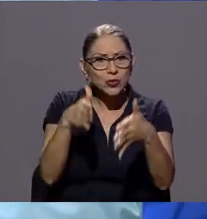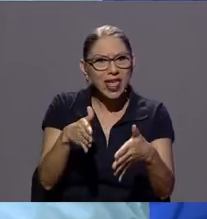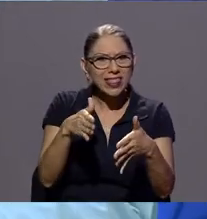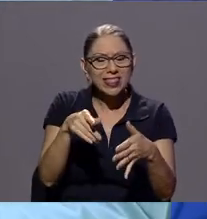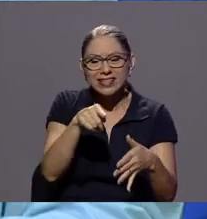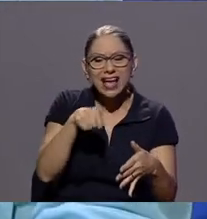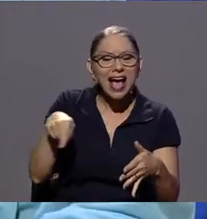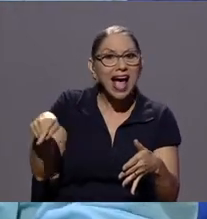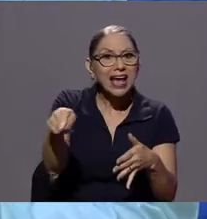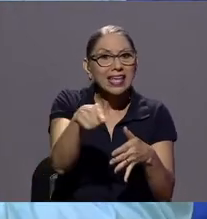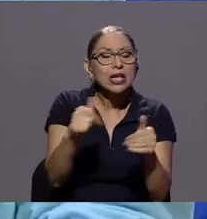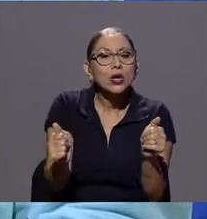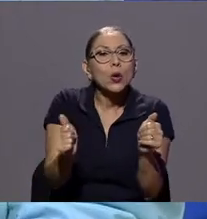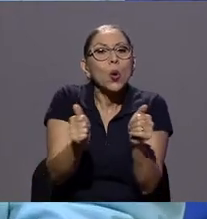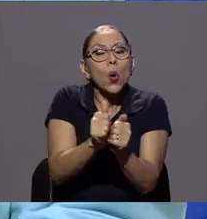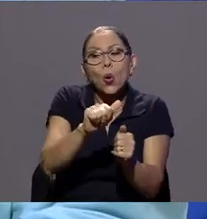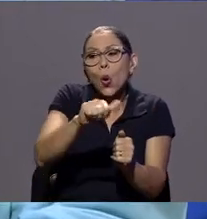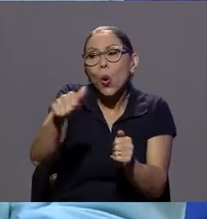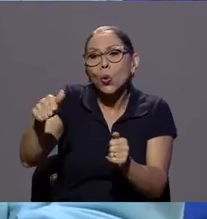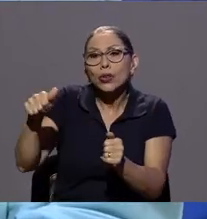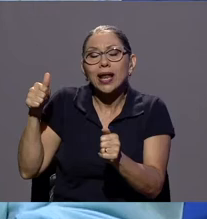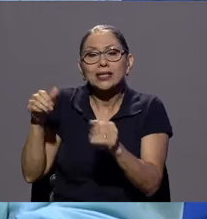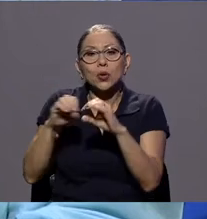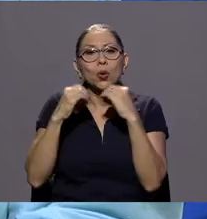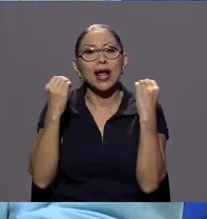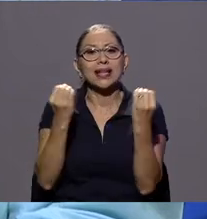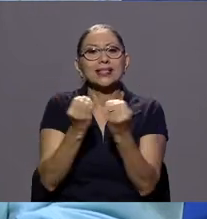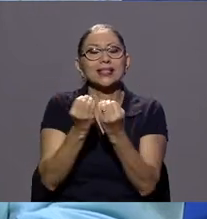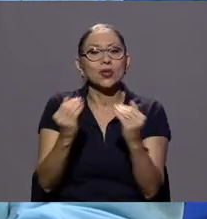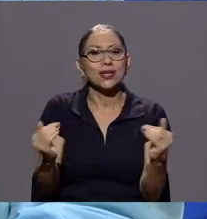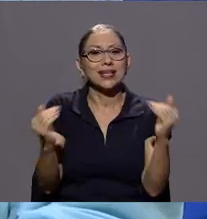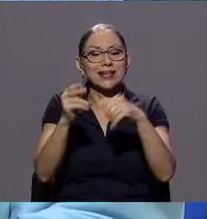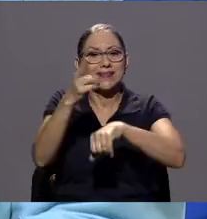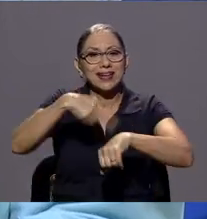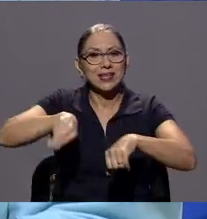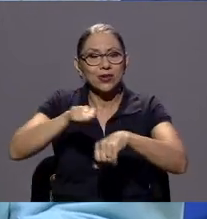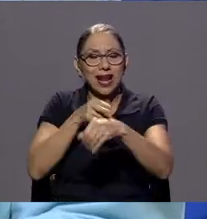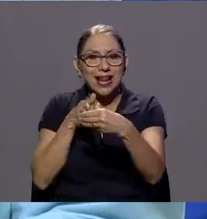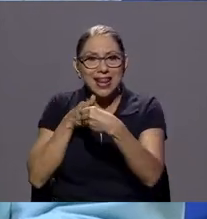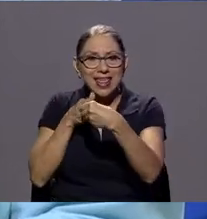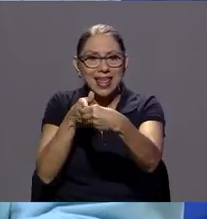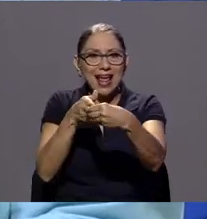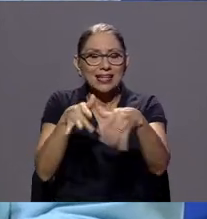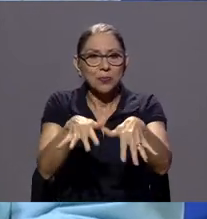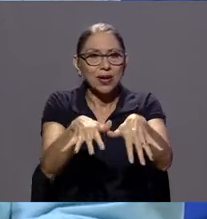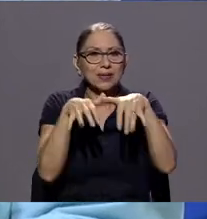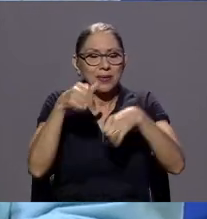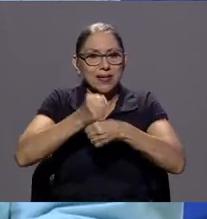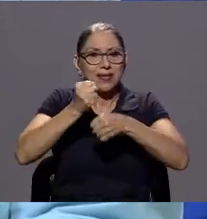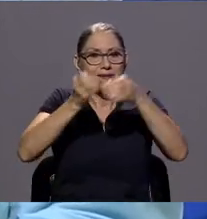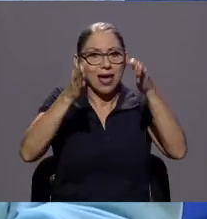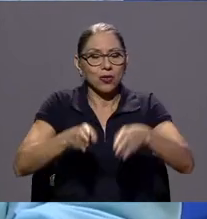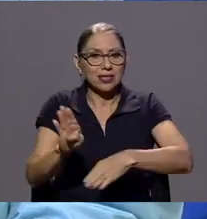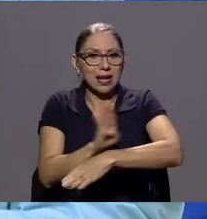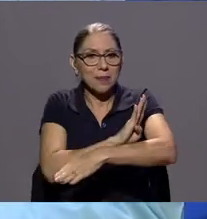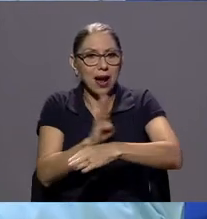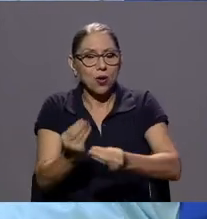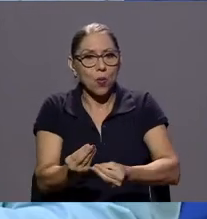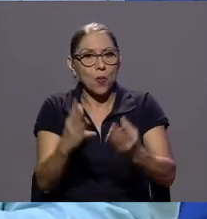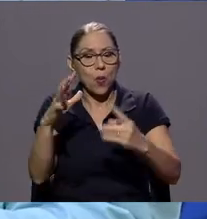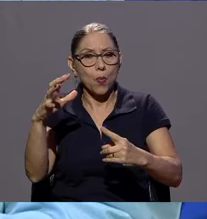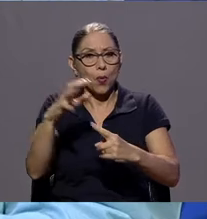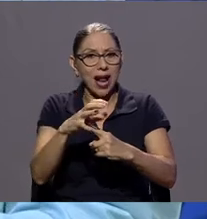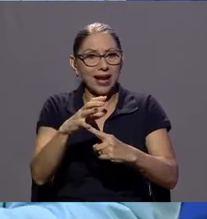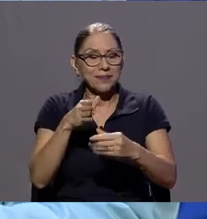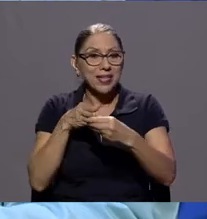llevó adelante junto con otras organizaciones a nivel nacional lideradas por la Asamblea de Trabajadores del Banco Popular un proceso